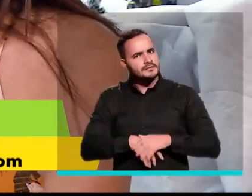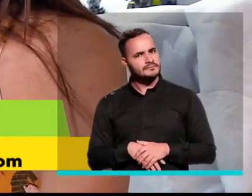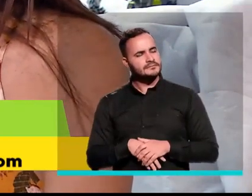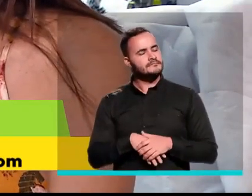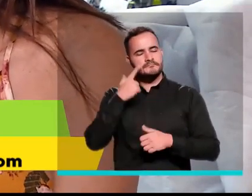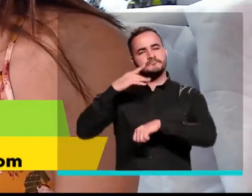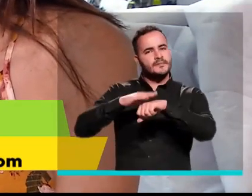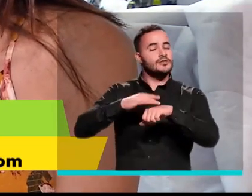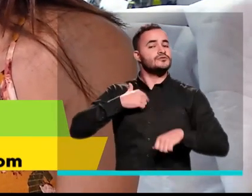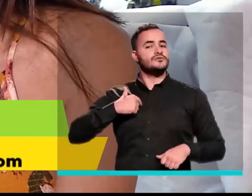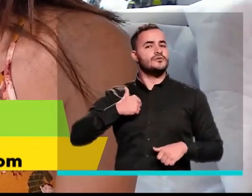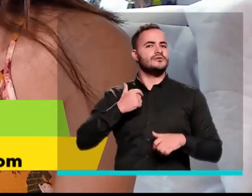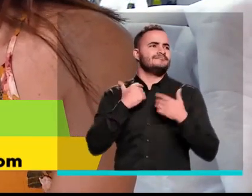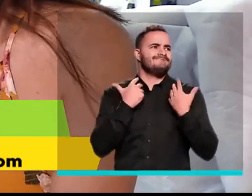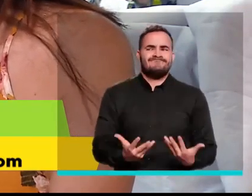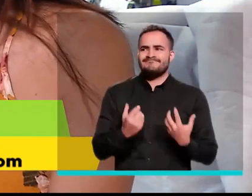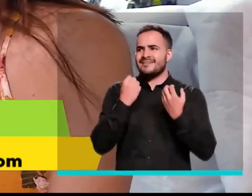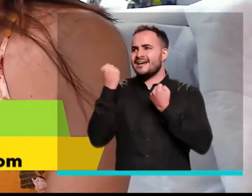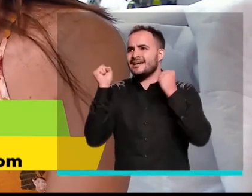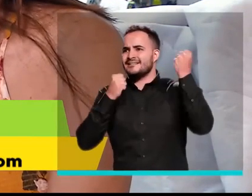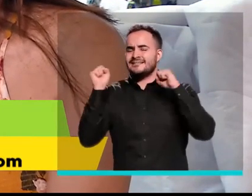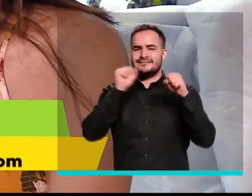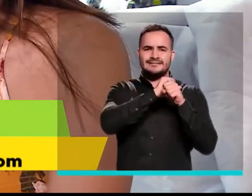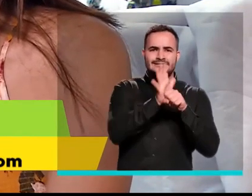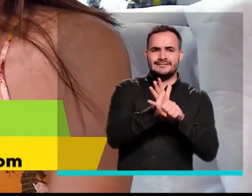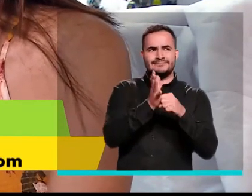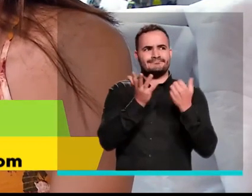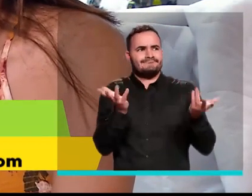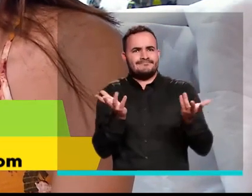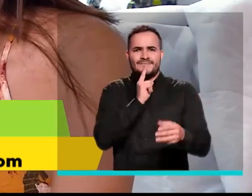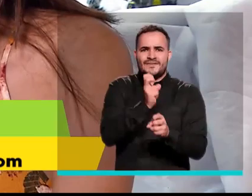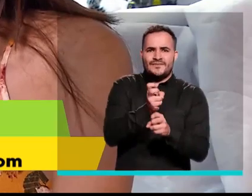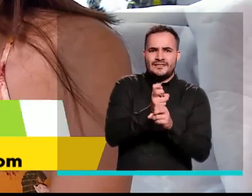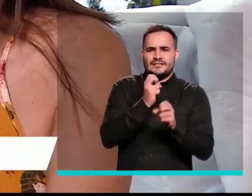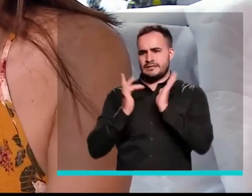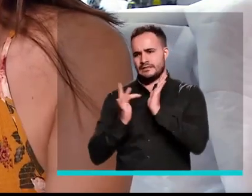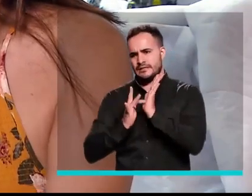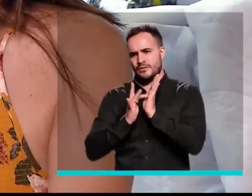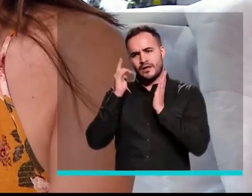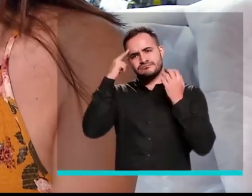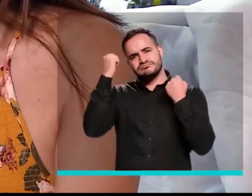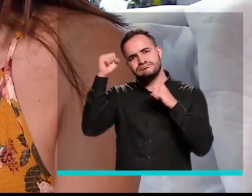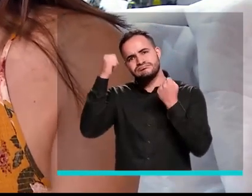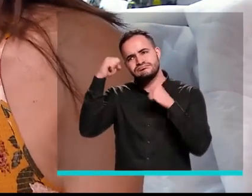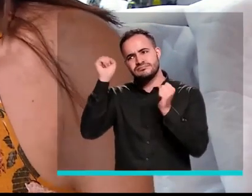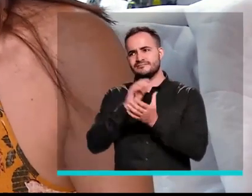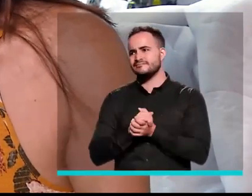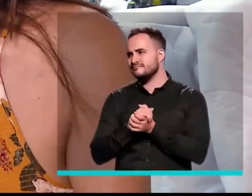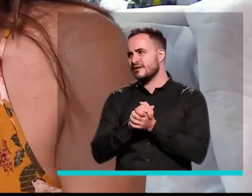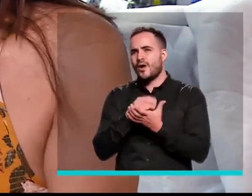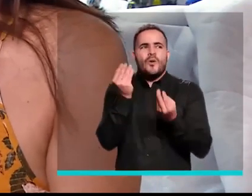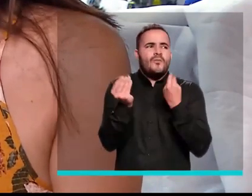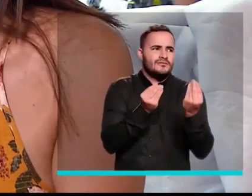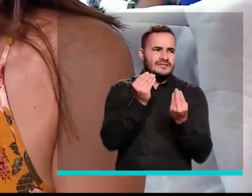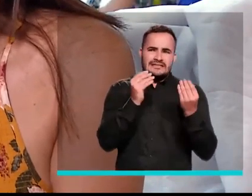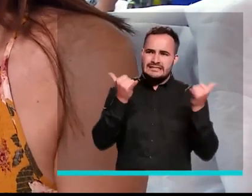¿Por qué? Porque yo en el desespero que tenía de esta pandemia, que queda uno con muchas deudas, que queda uno como que no